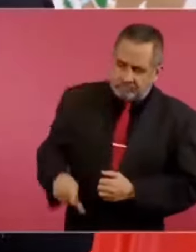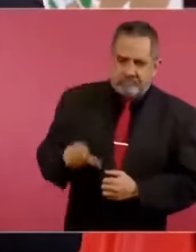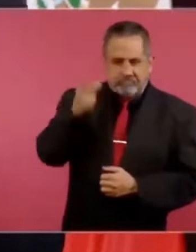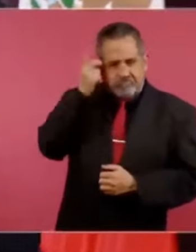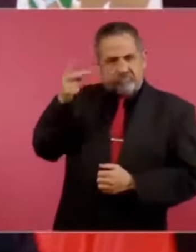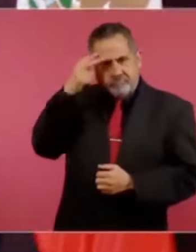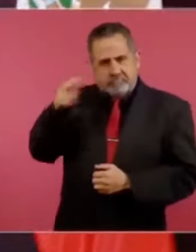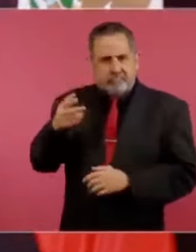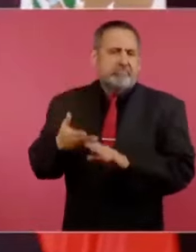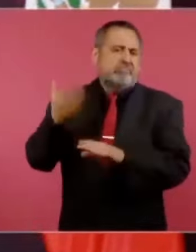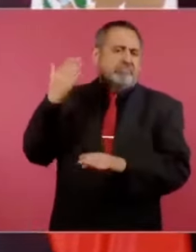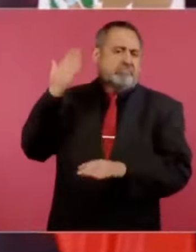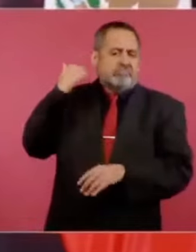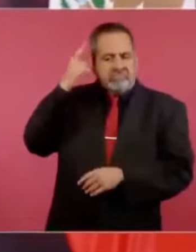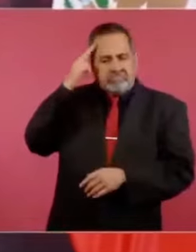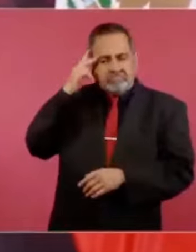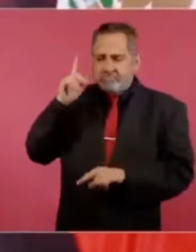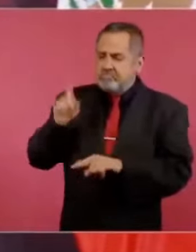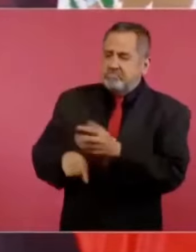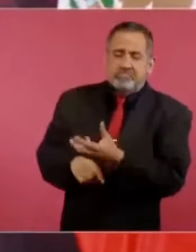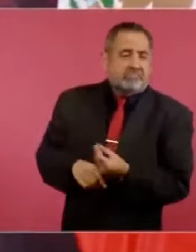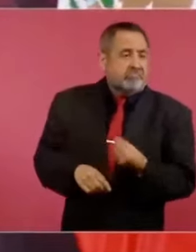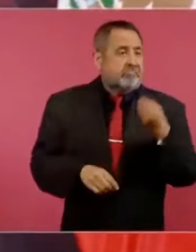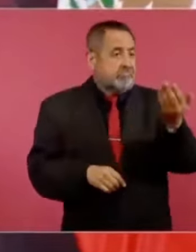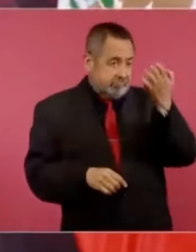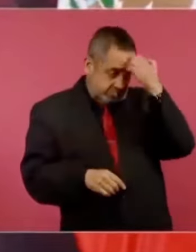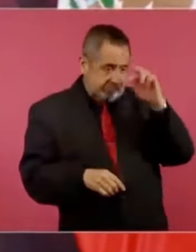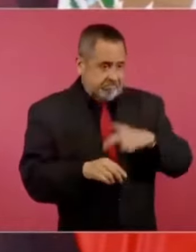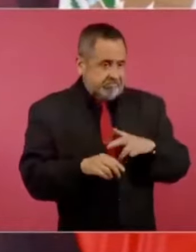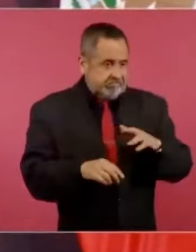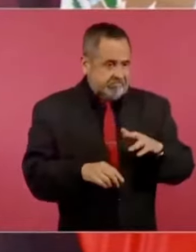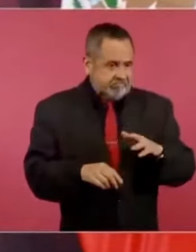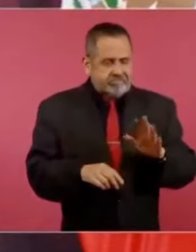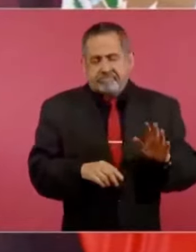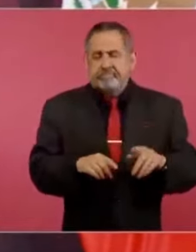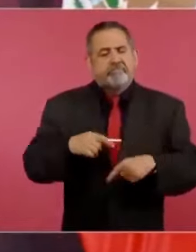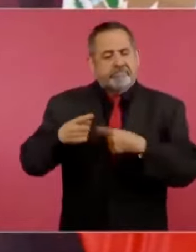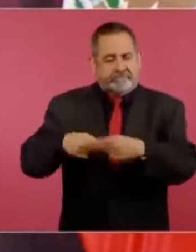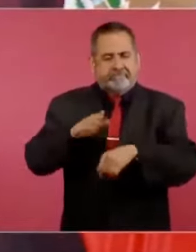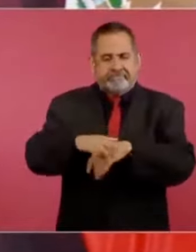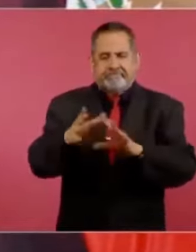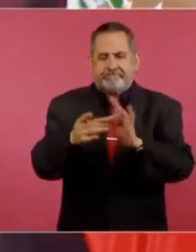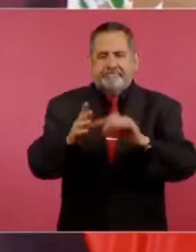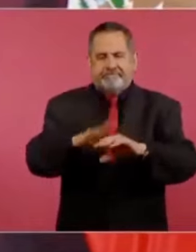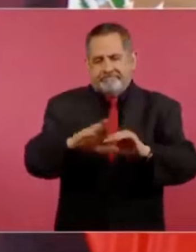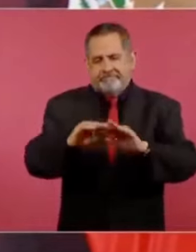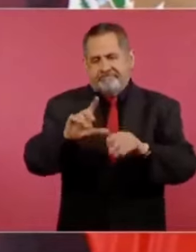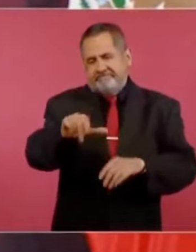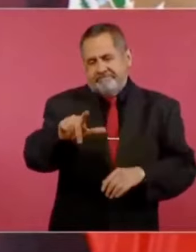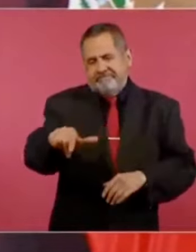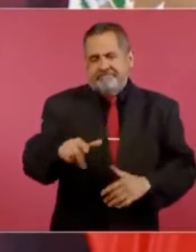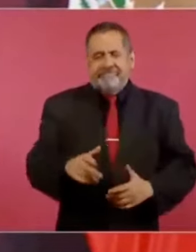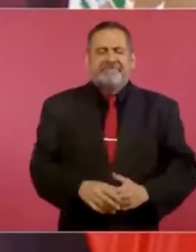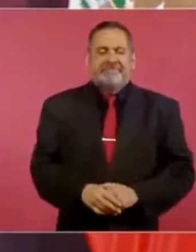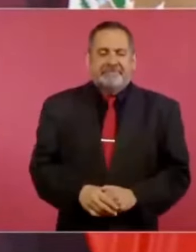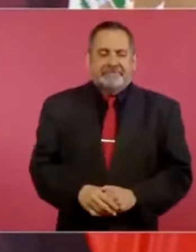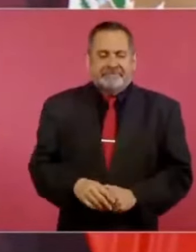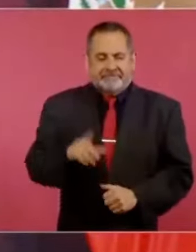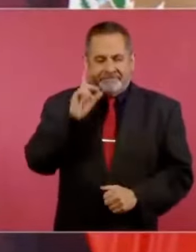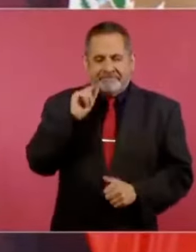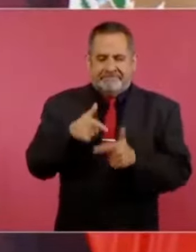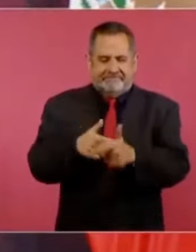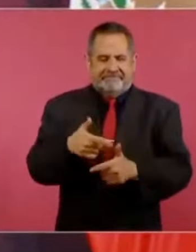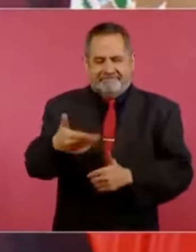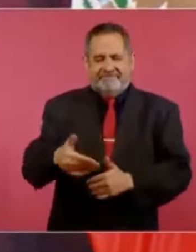a extranjeros. Y vienen más cosas, pero continuará.